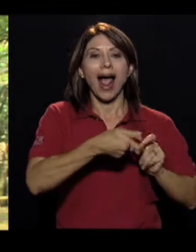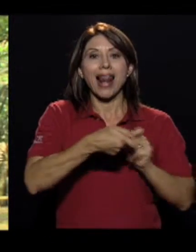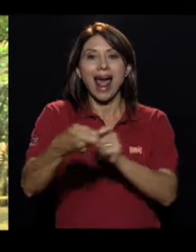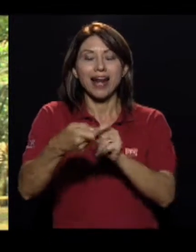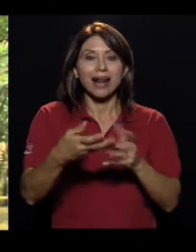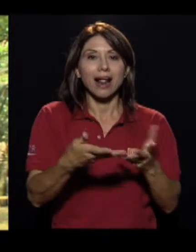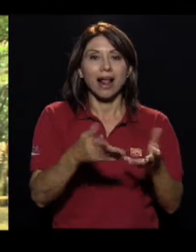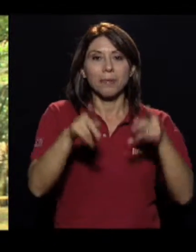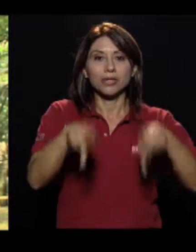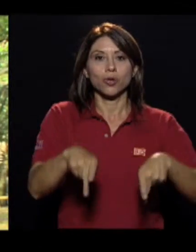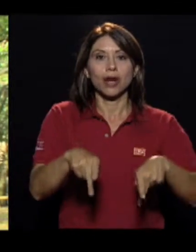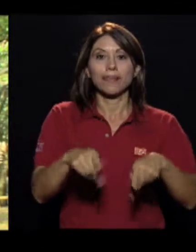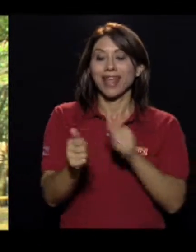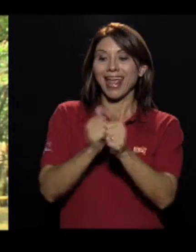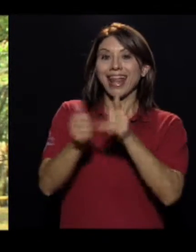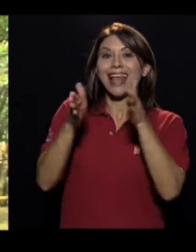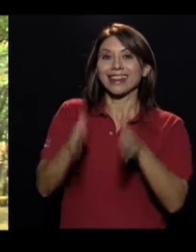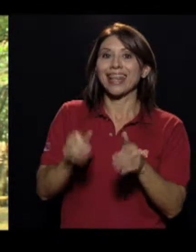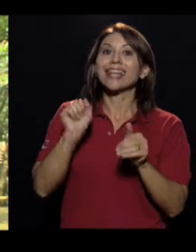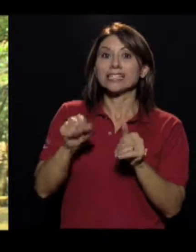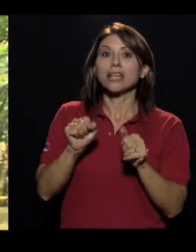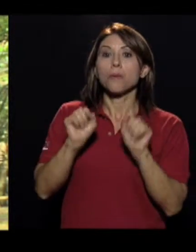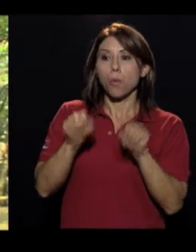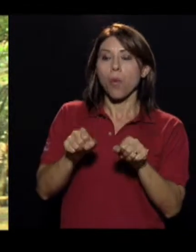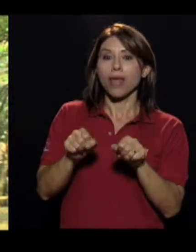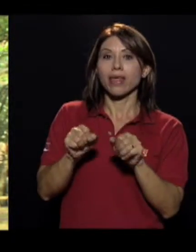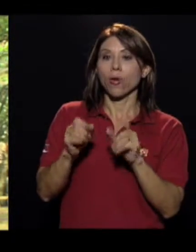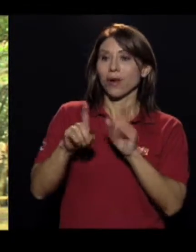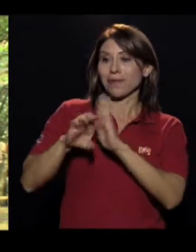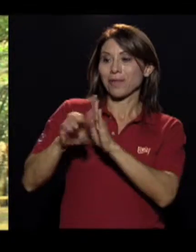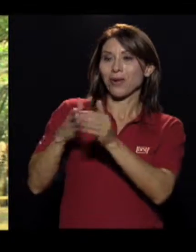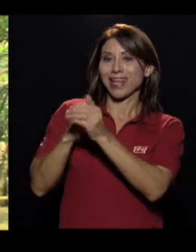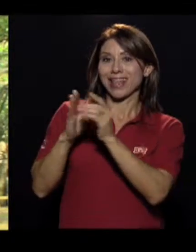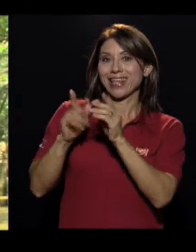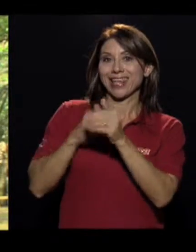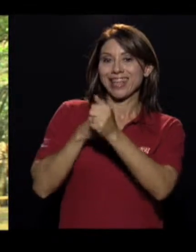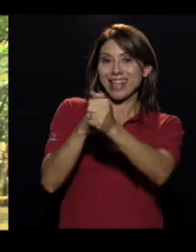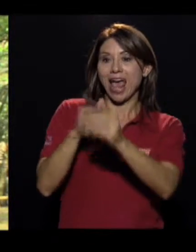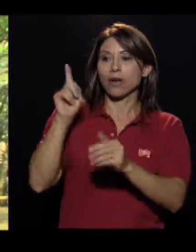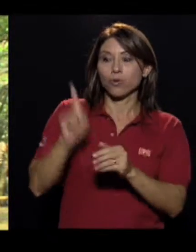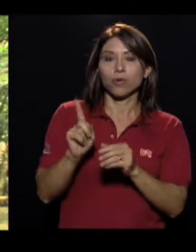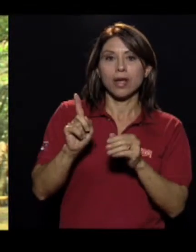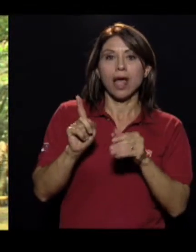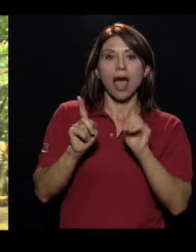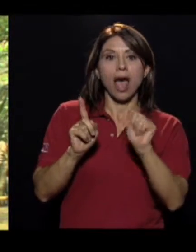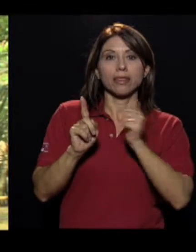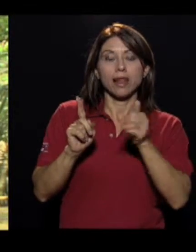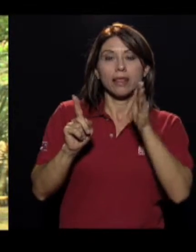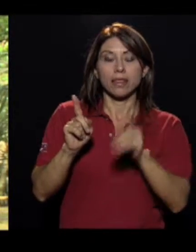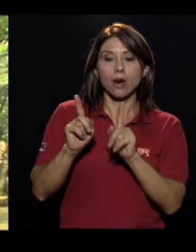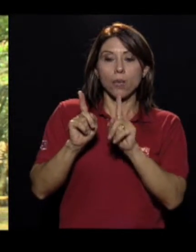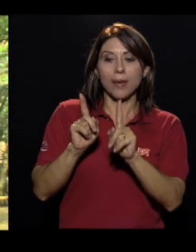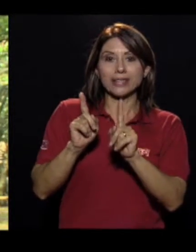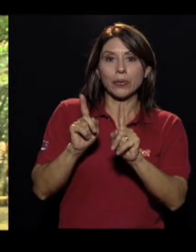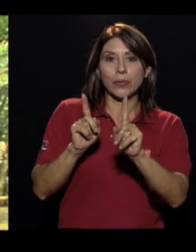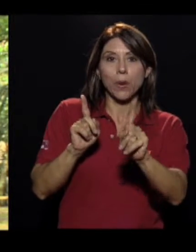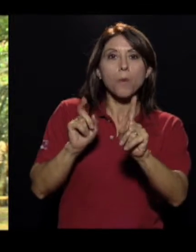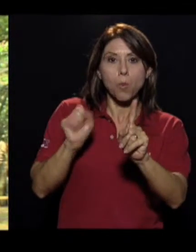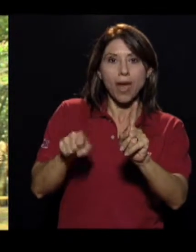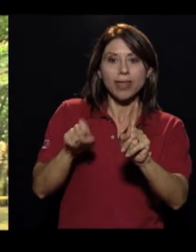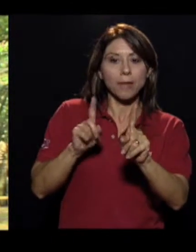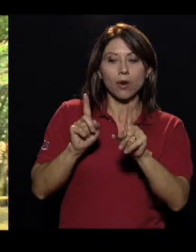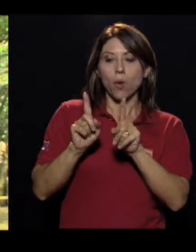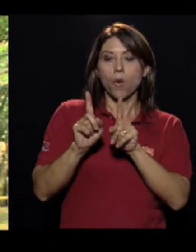irse, o él sí puede adelantar al guía, y él puede inclusive soltar al guía y terminar, más que todo cuando ya hay un cierre de